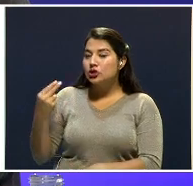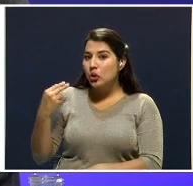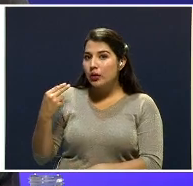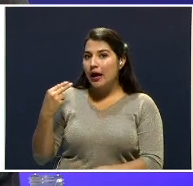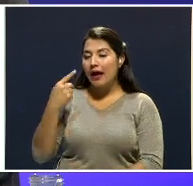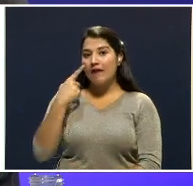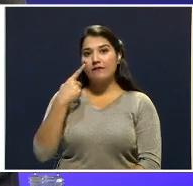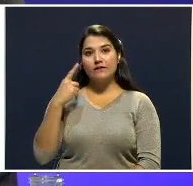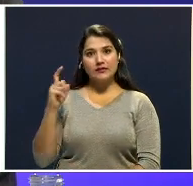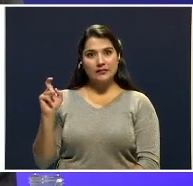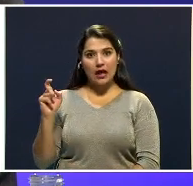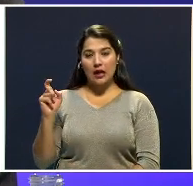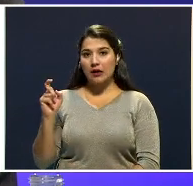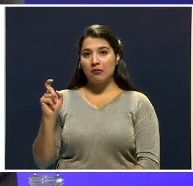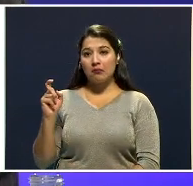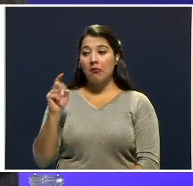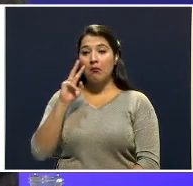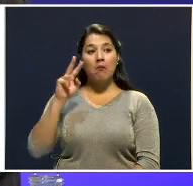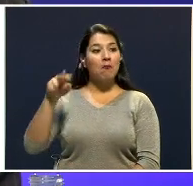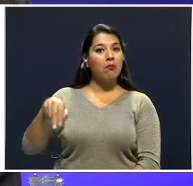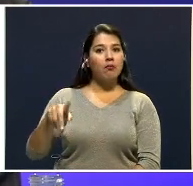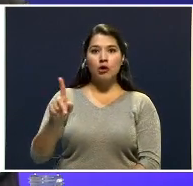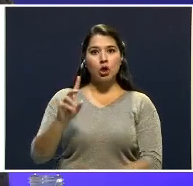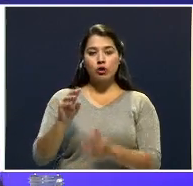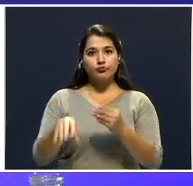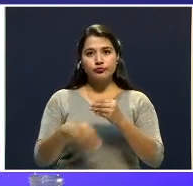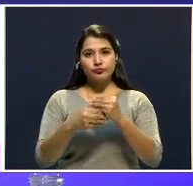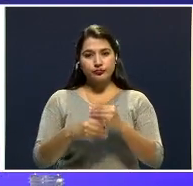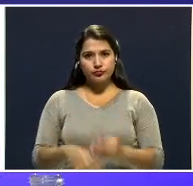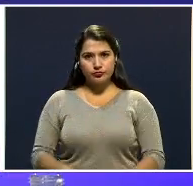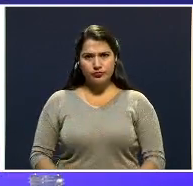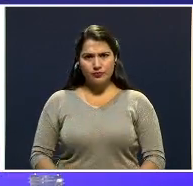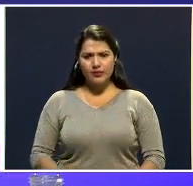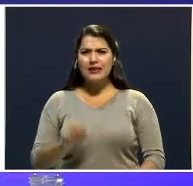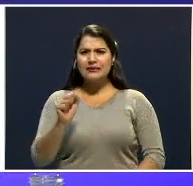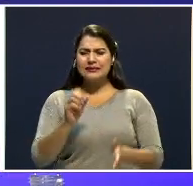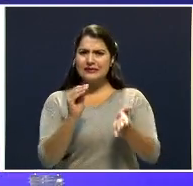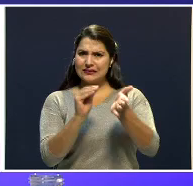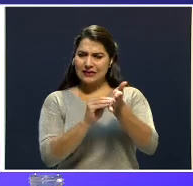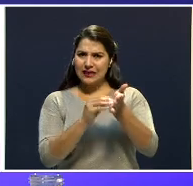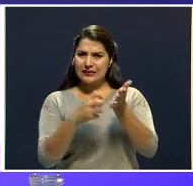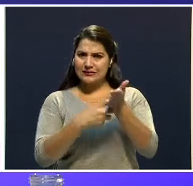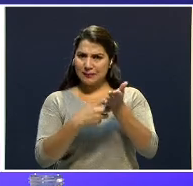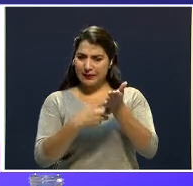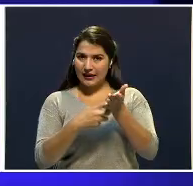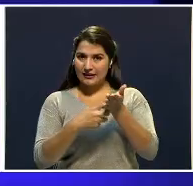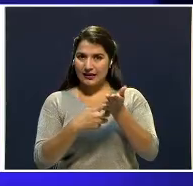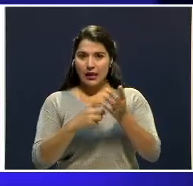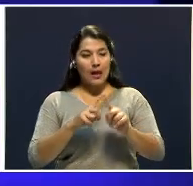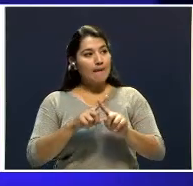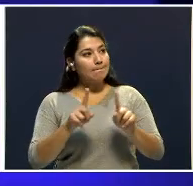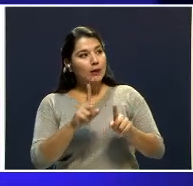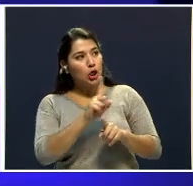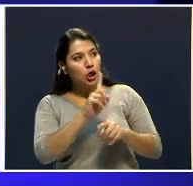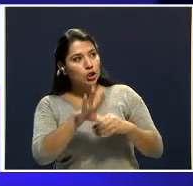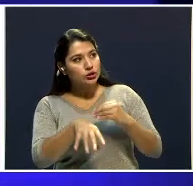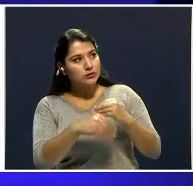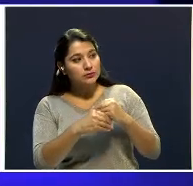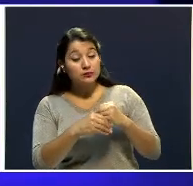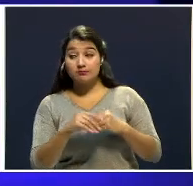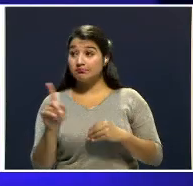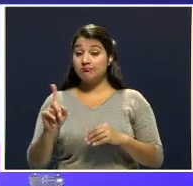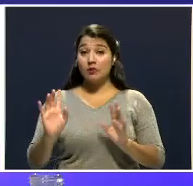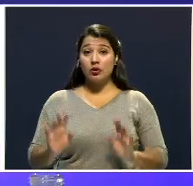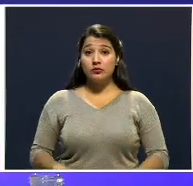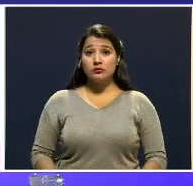no lo valora. Está en el expediente. Pero no se valora. No se valora.